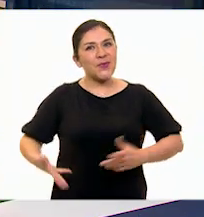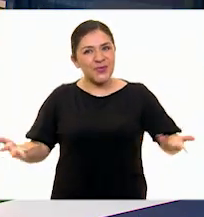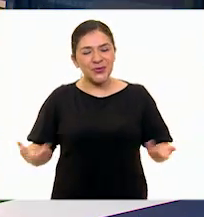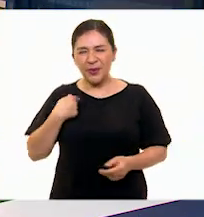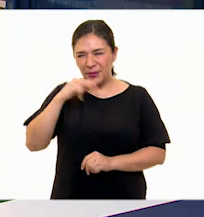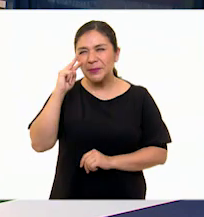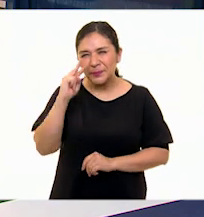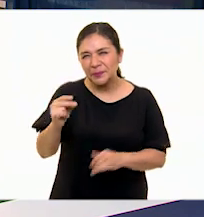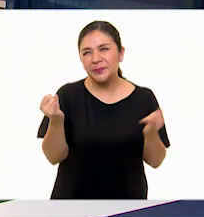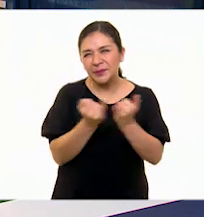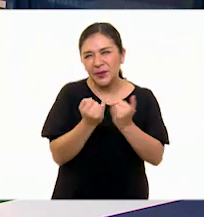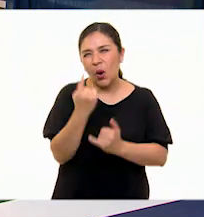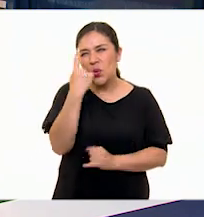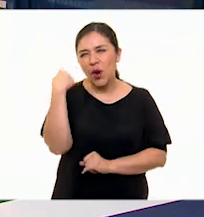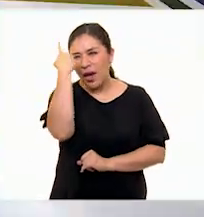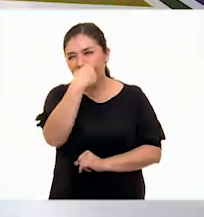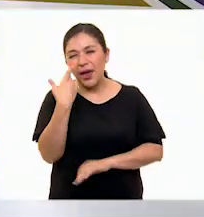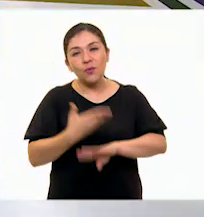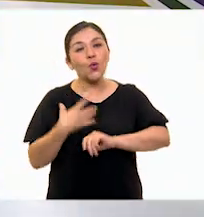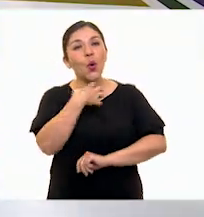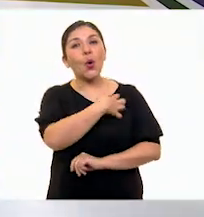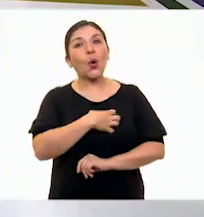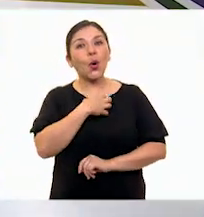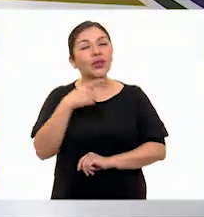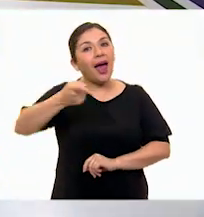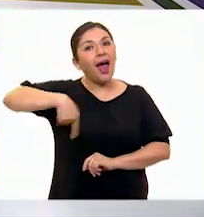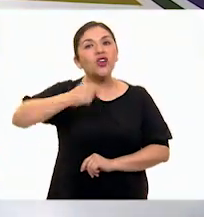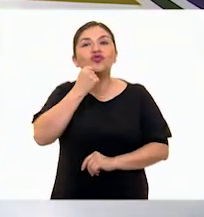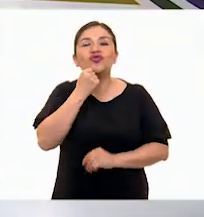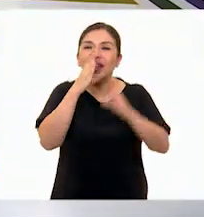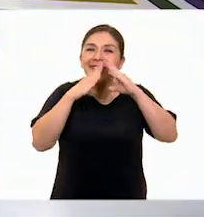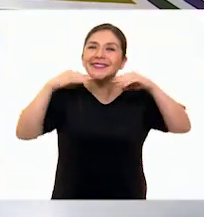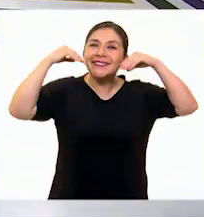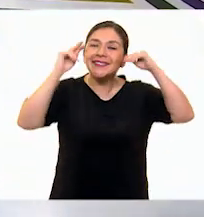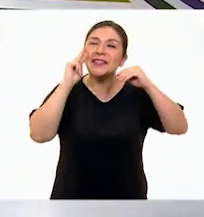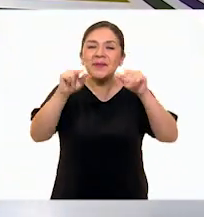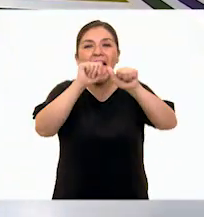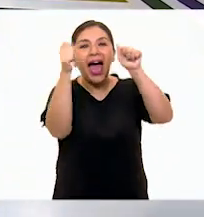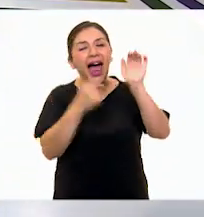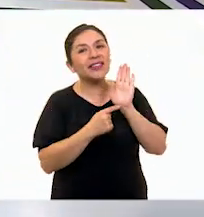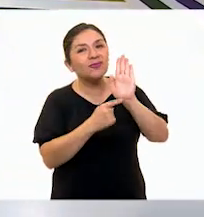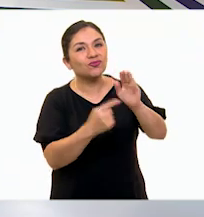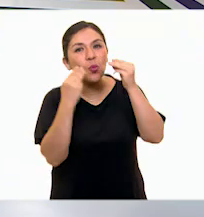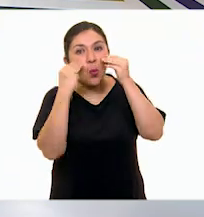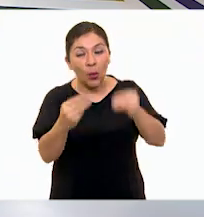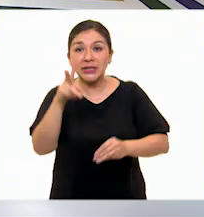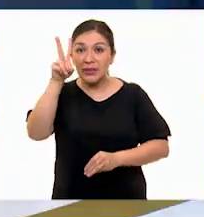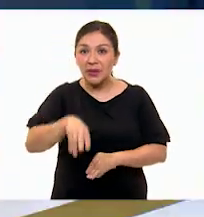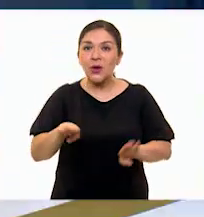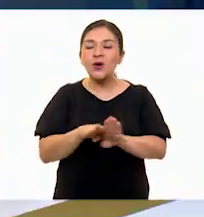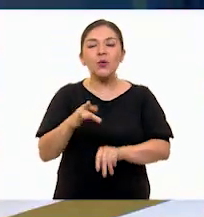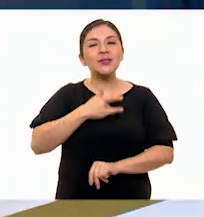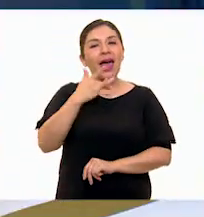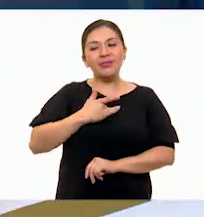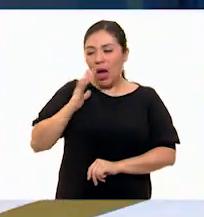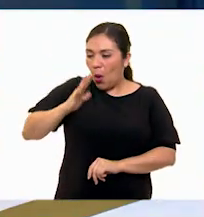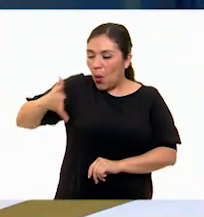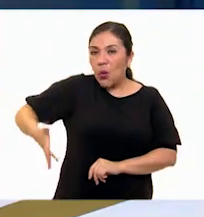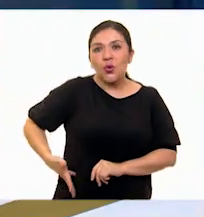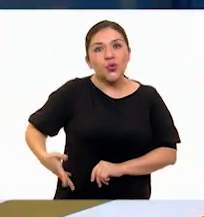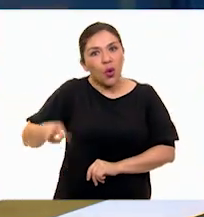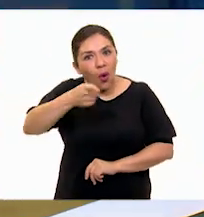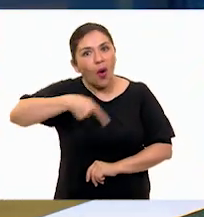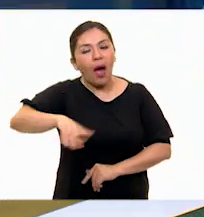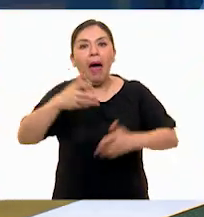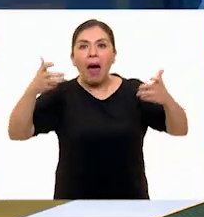yo observo una cara muy contenta en cada uno de ellos por mostrarnos su arte. Cierto. Y el orgullo que sienten ellos